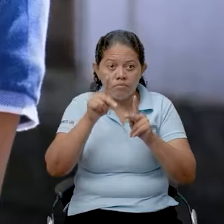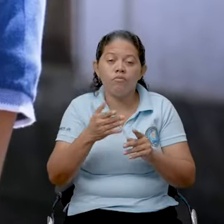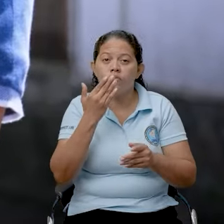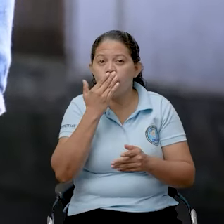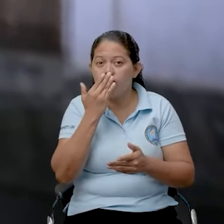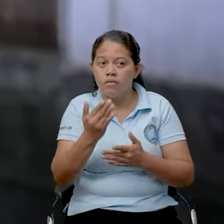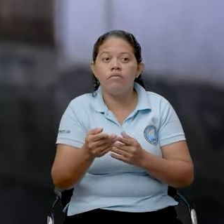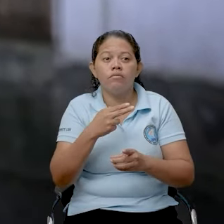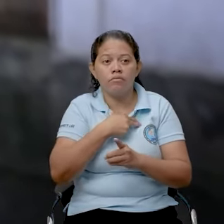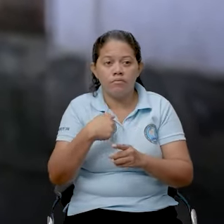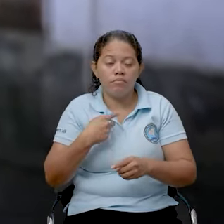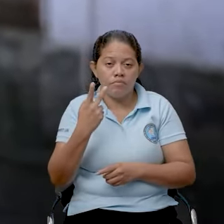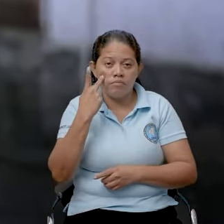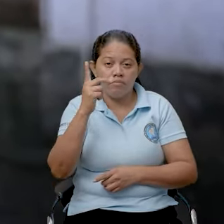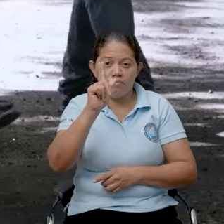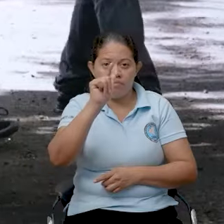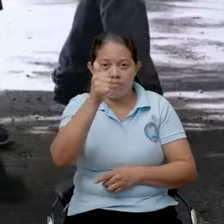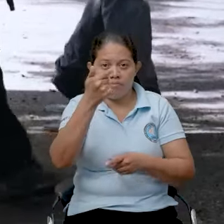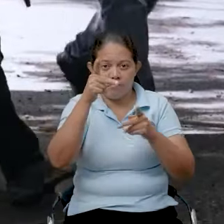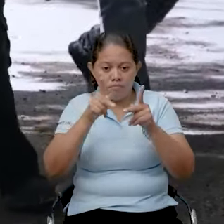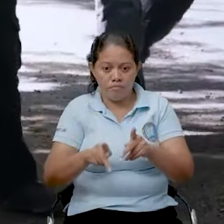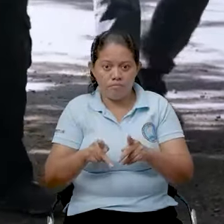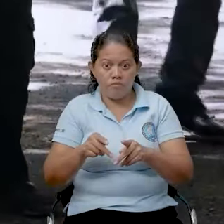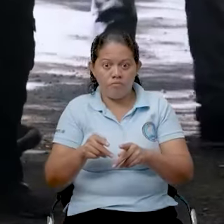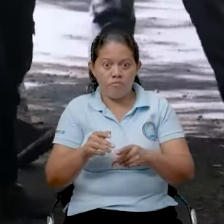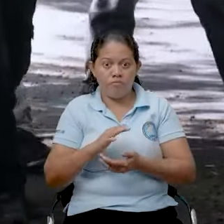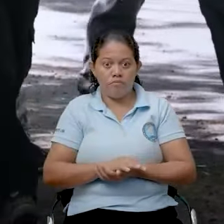Bueno, así se miran 16 personas.